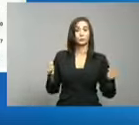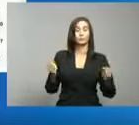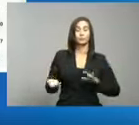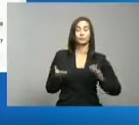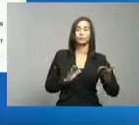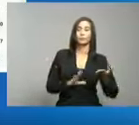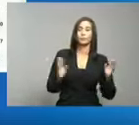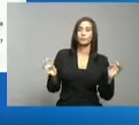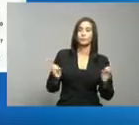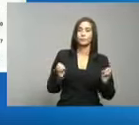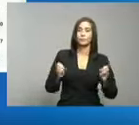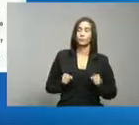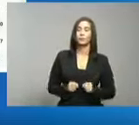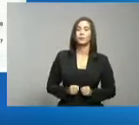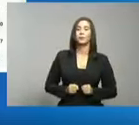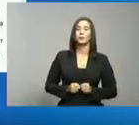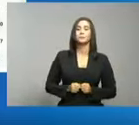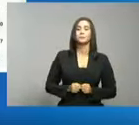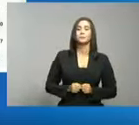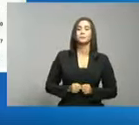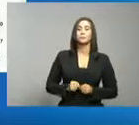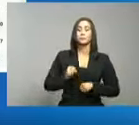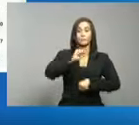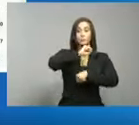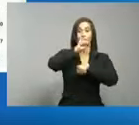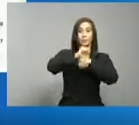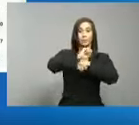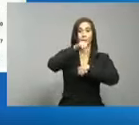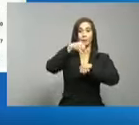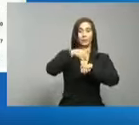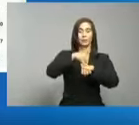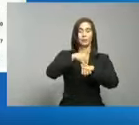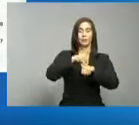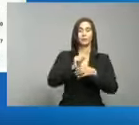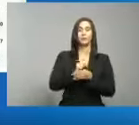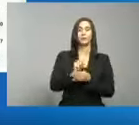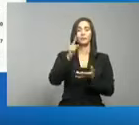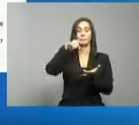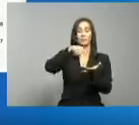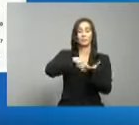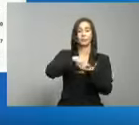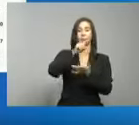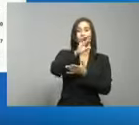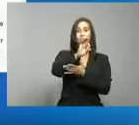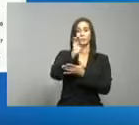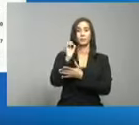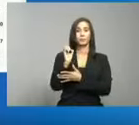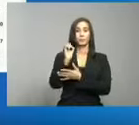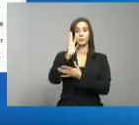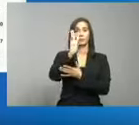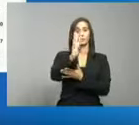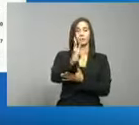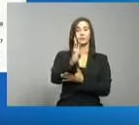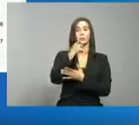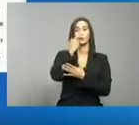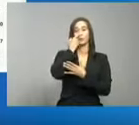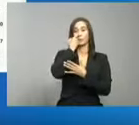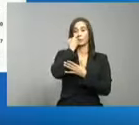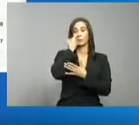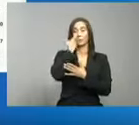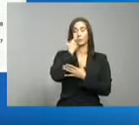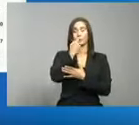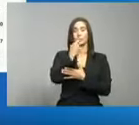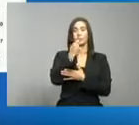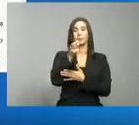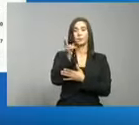cero fallecimientos. San Juan, 1.906 pruebas realizadas,